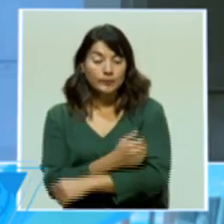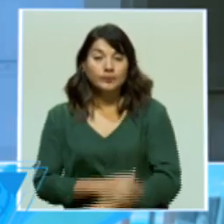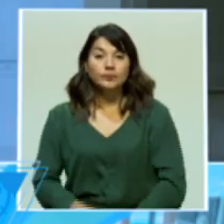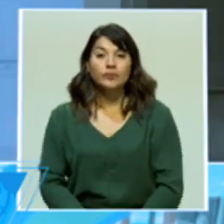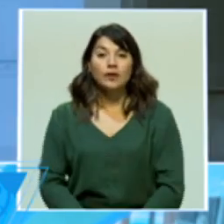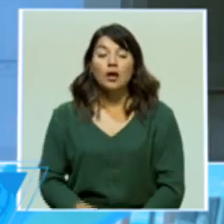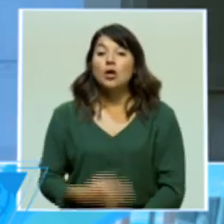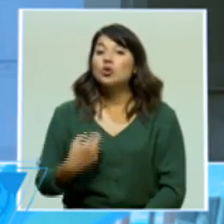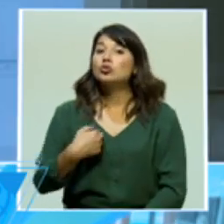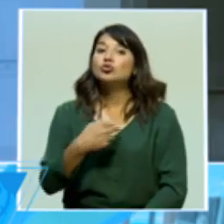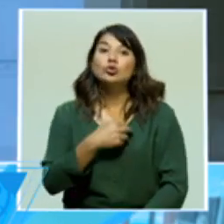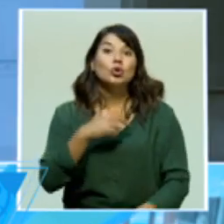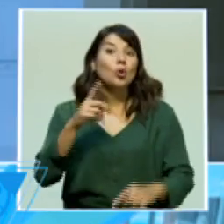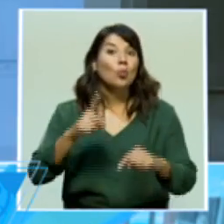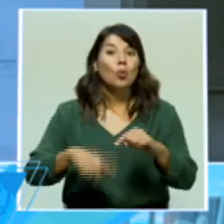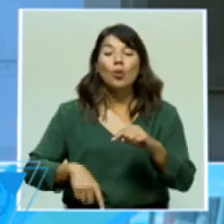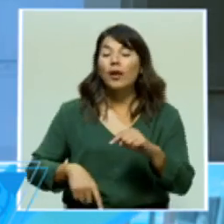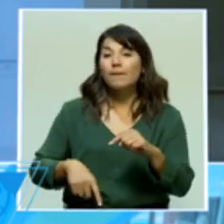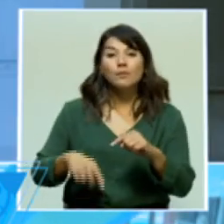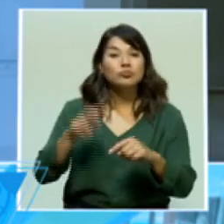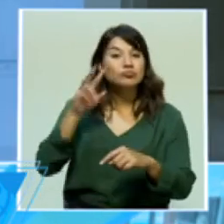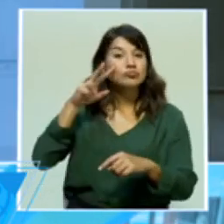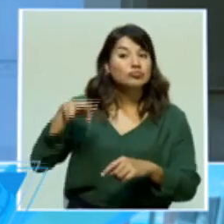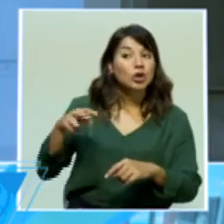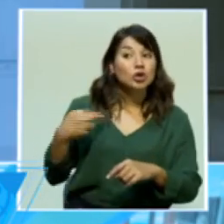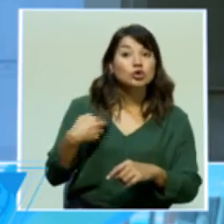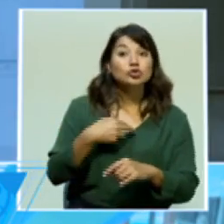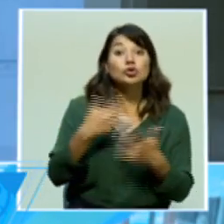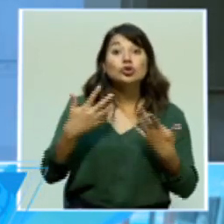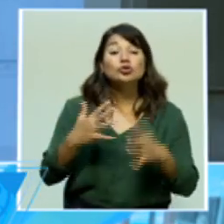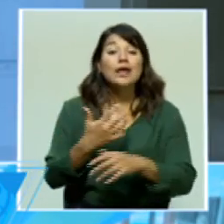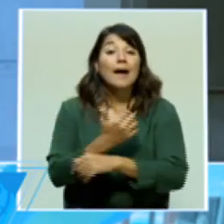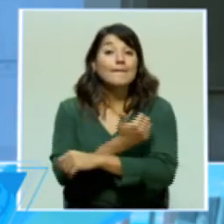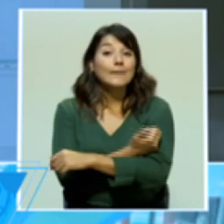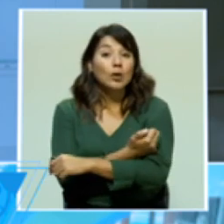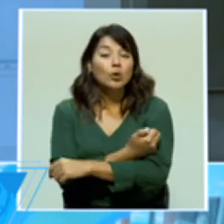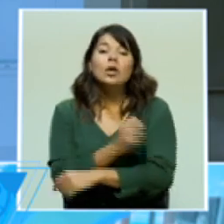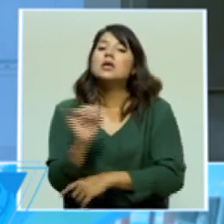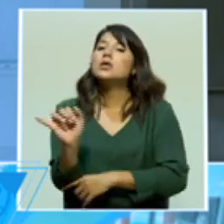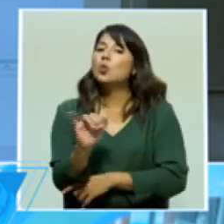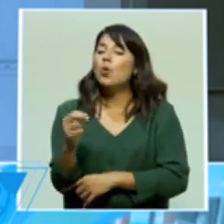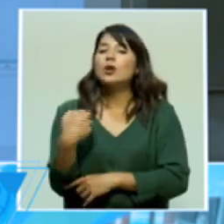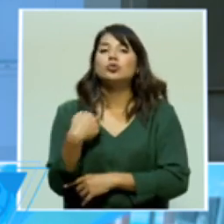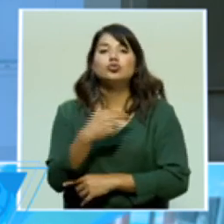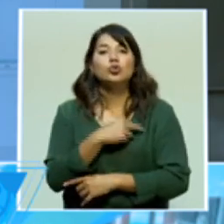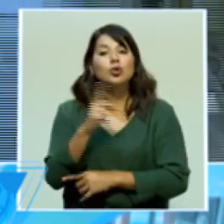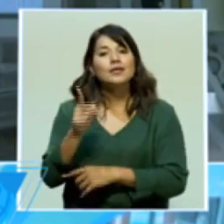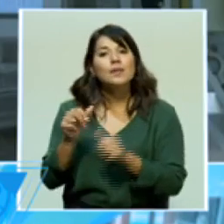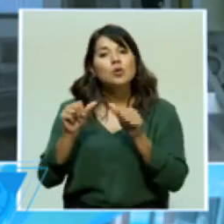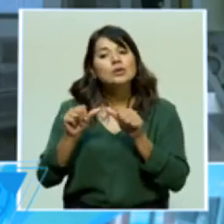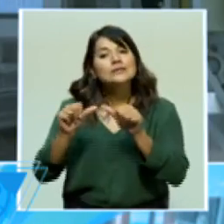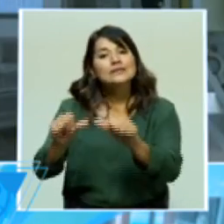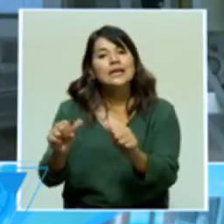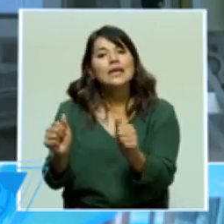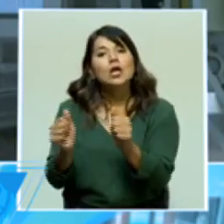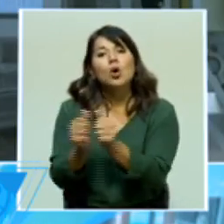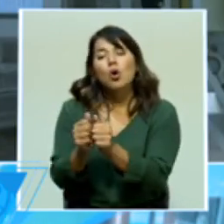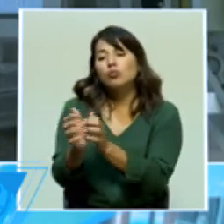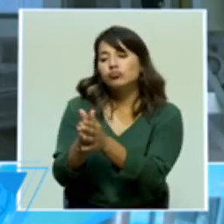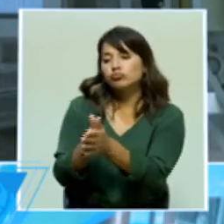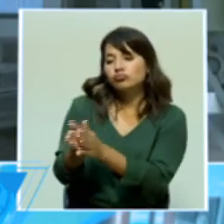No podemos olvidar de que, aunque estemos vacunados, igual tenemos que continuar con el lavado de manos,